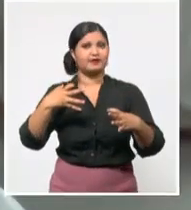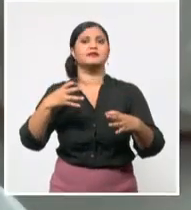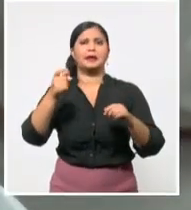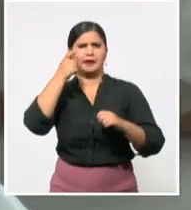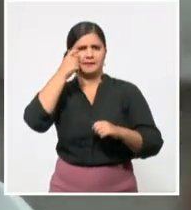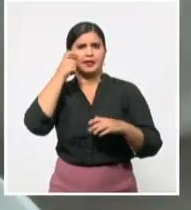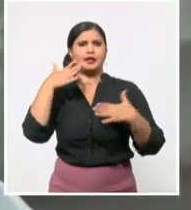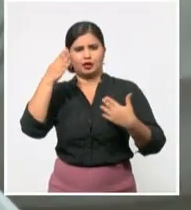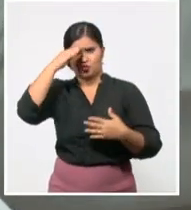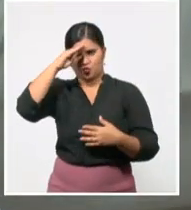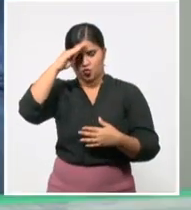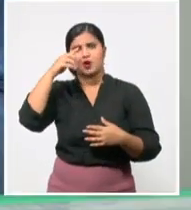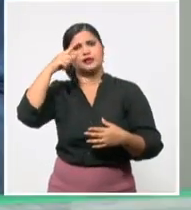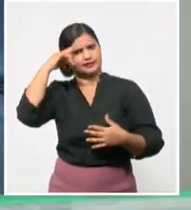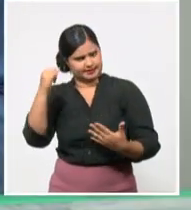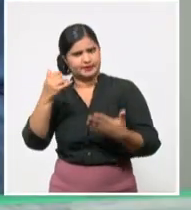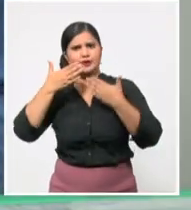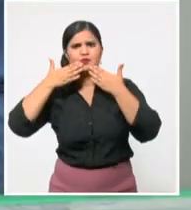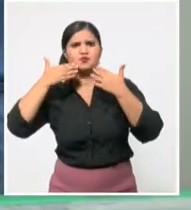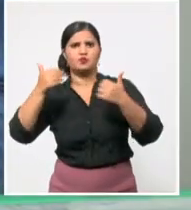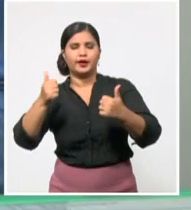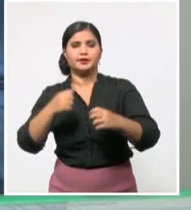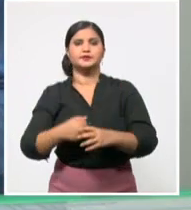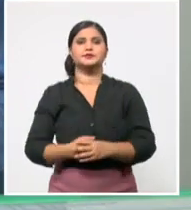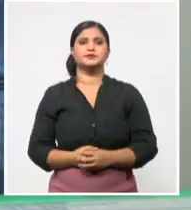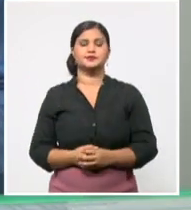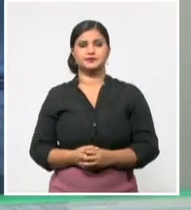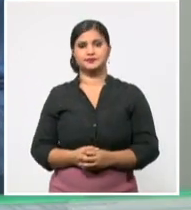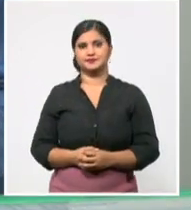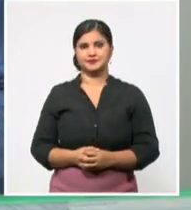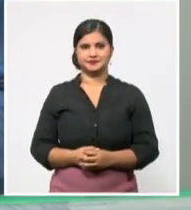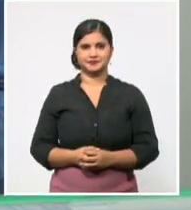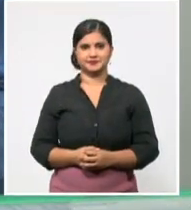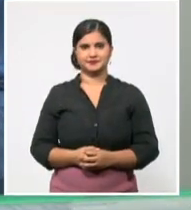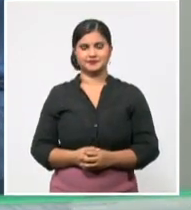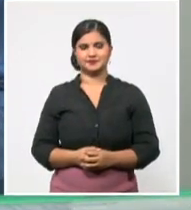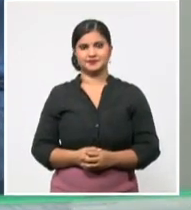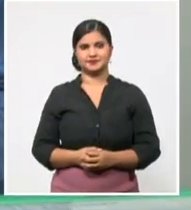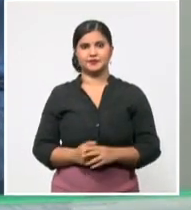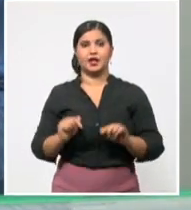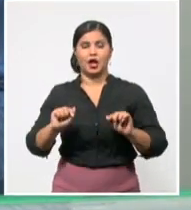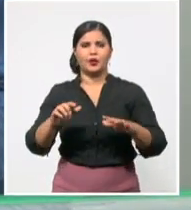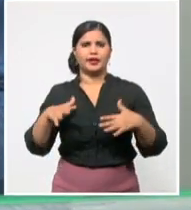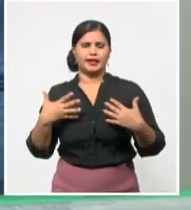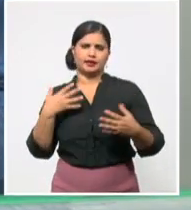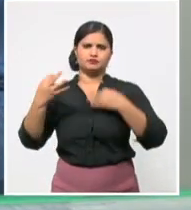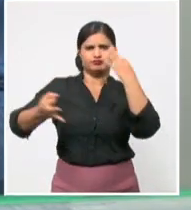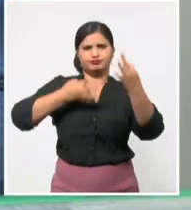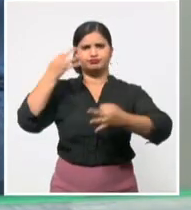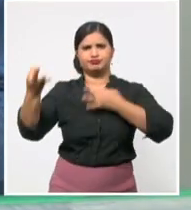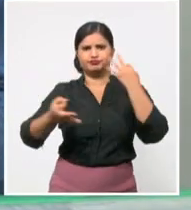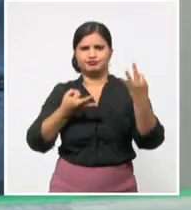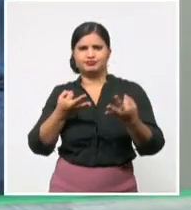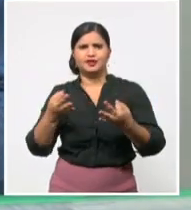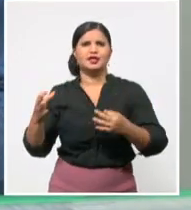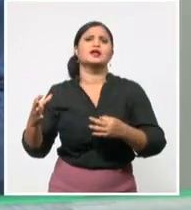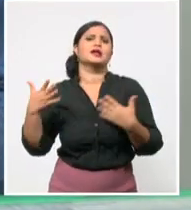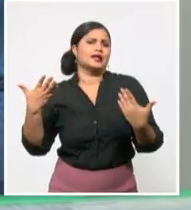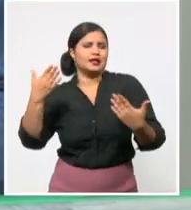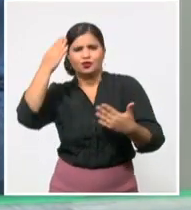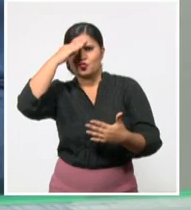prestigio de la medicina cubana. Ya han llegado hasta el colmo, ahora que hablamos de todo ese tejido perverso,